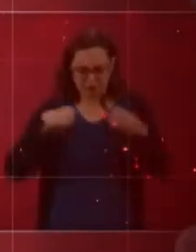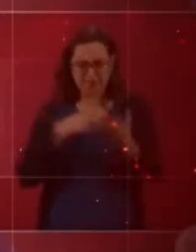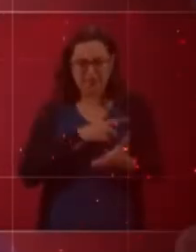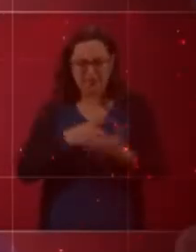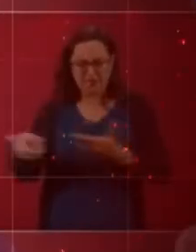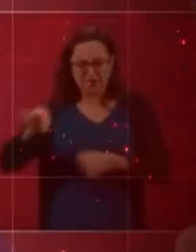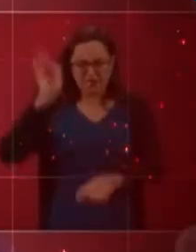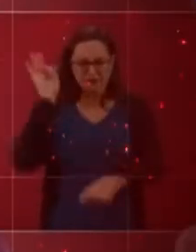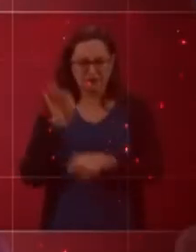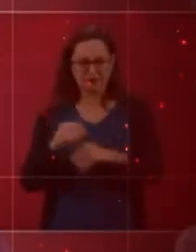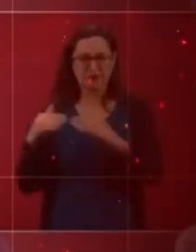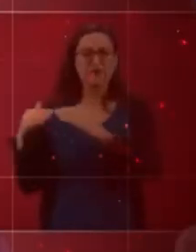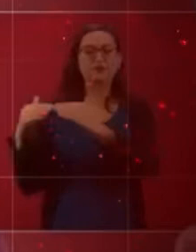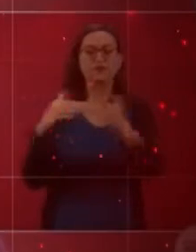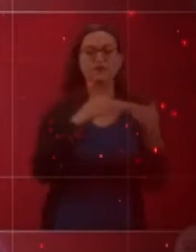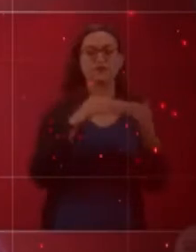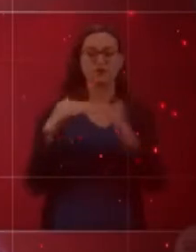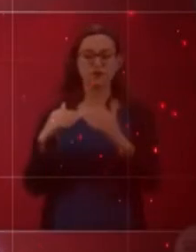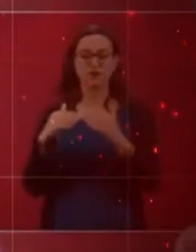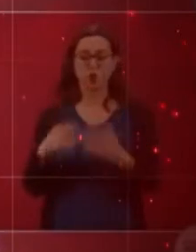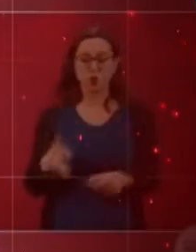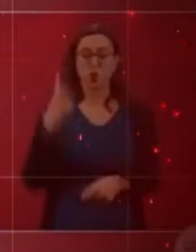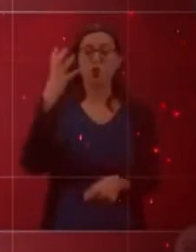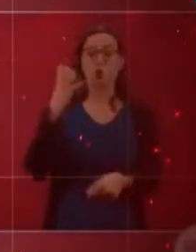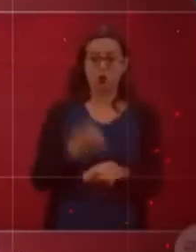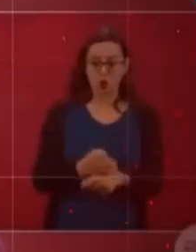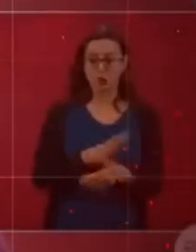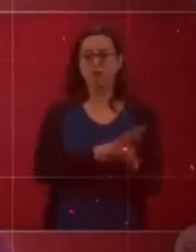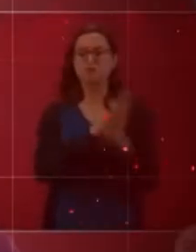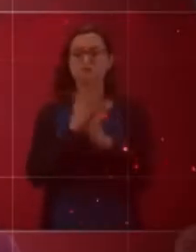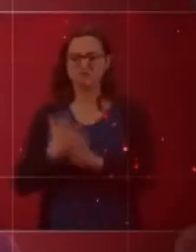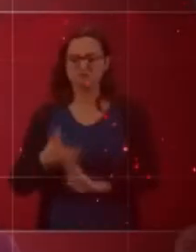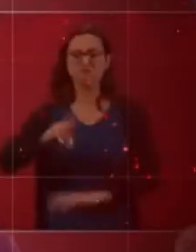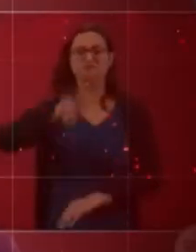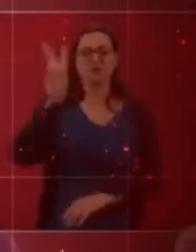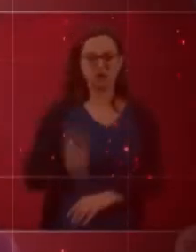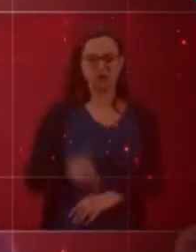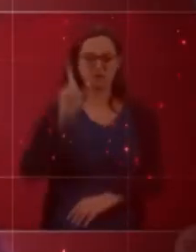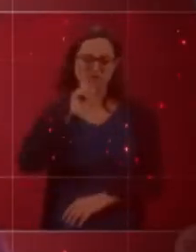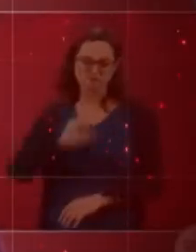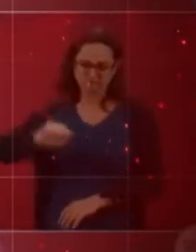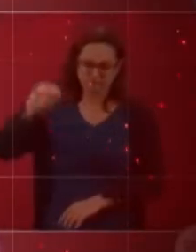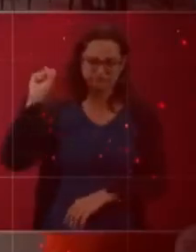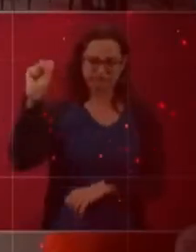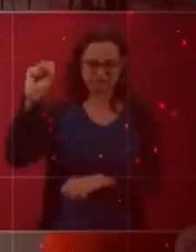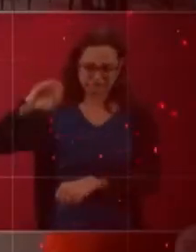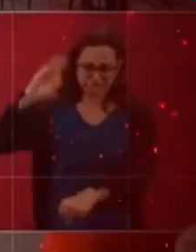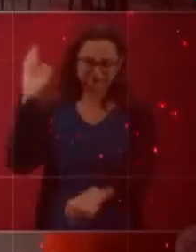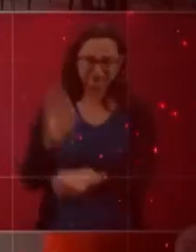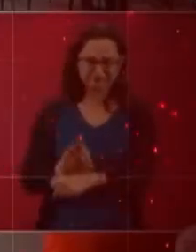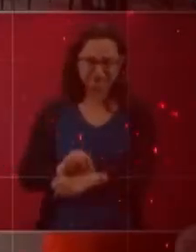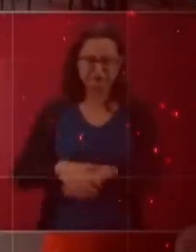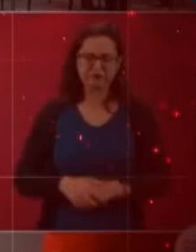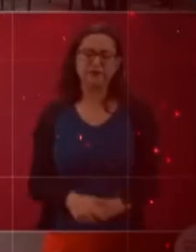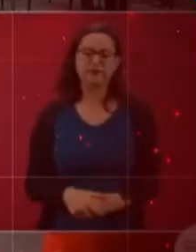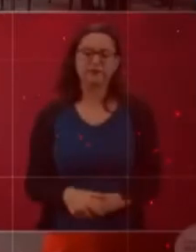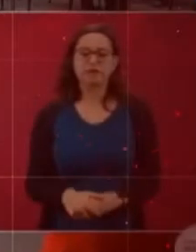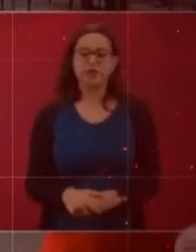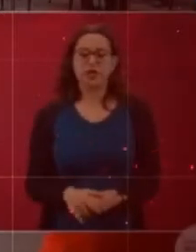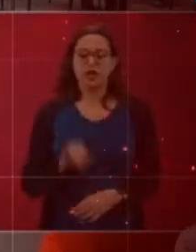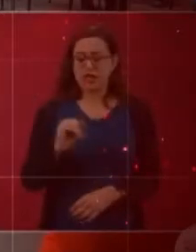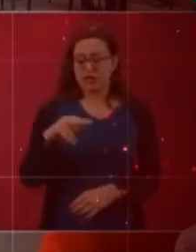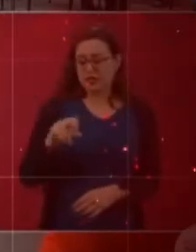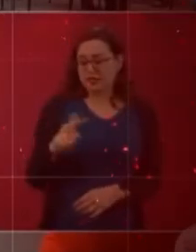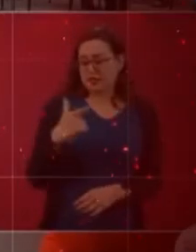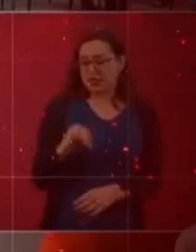transformación es feminista. De acuerdo con los datos del Inegi, durante la última